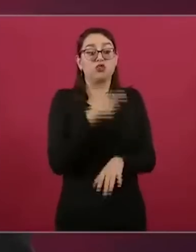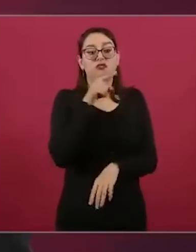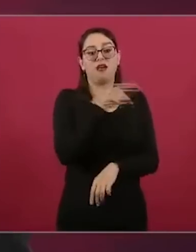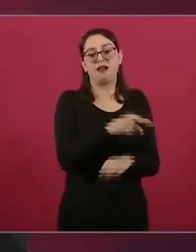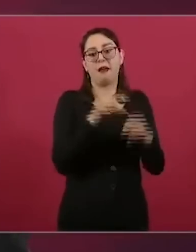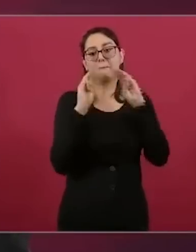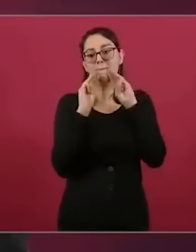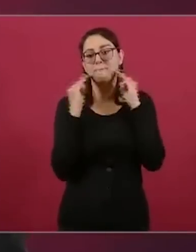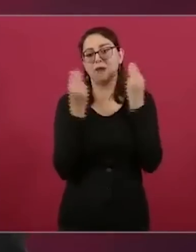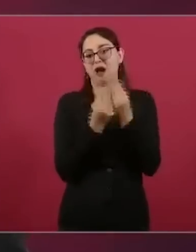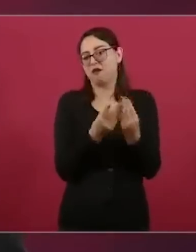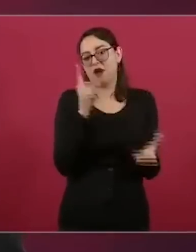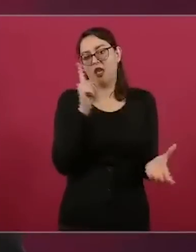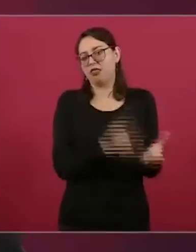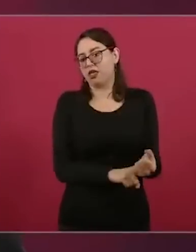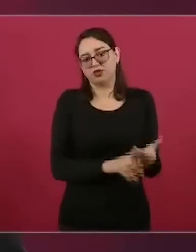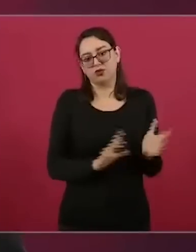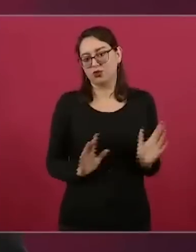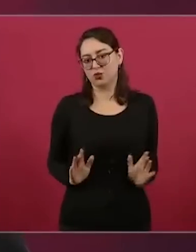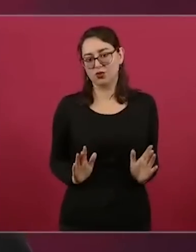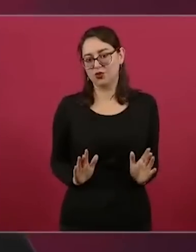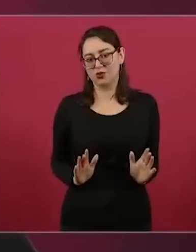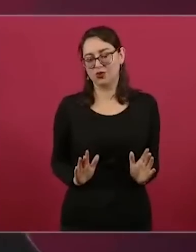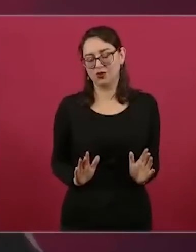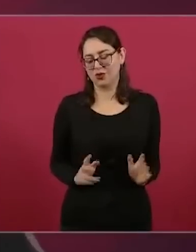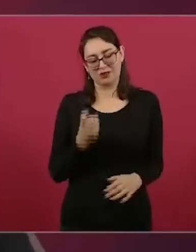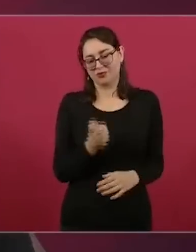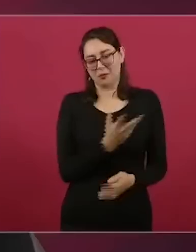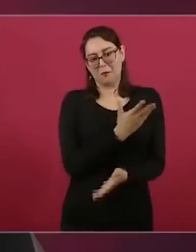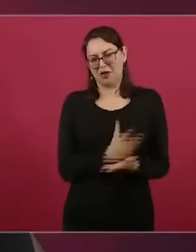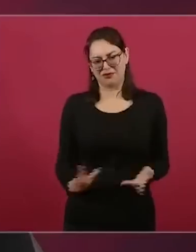mafia de poder económico y de poder político.